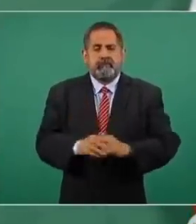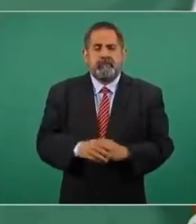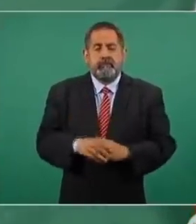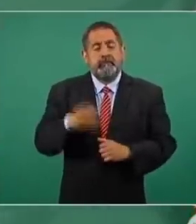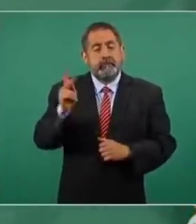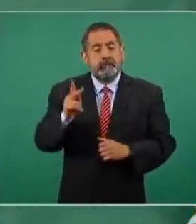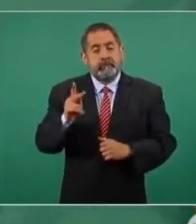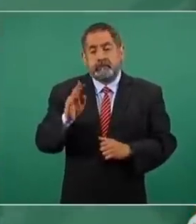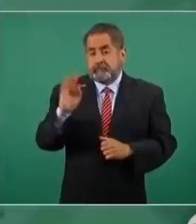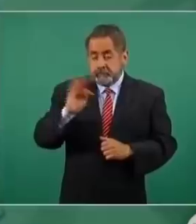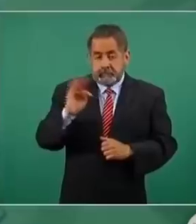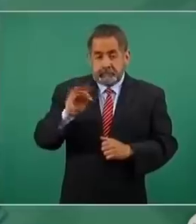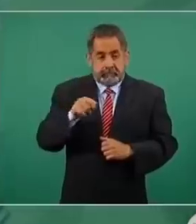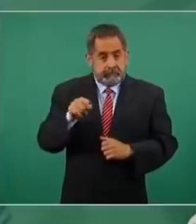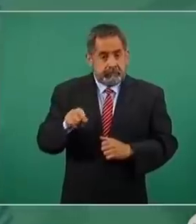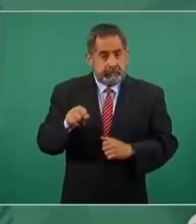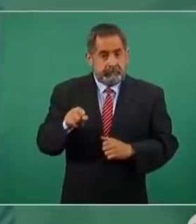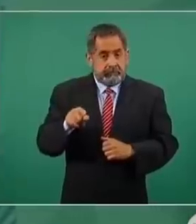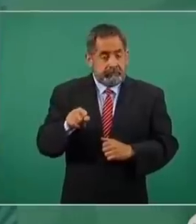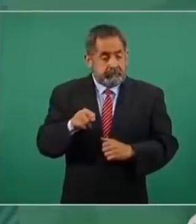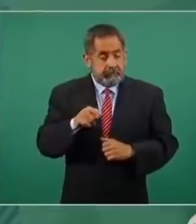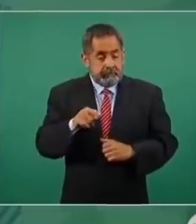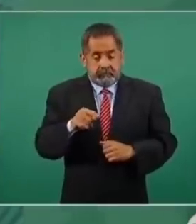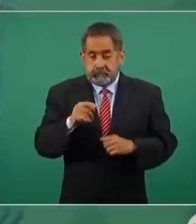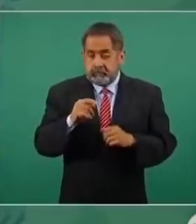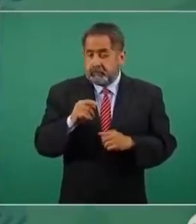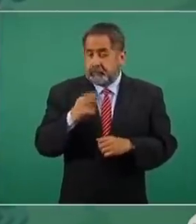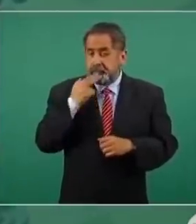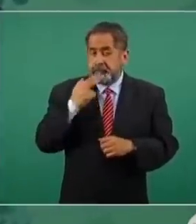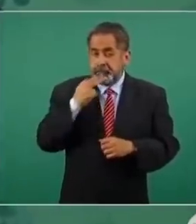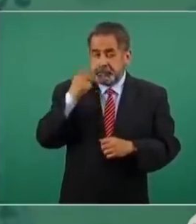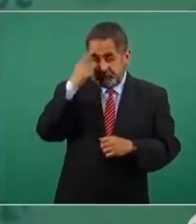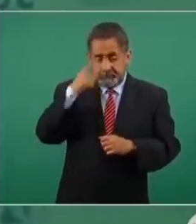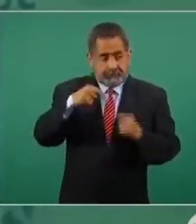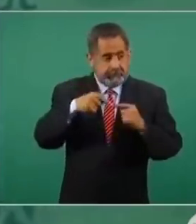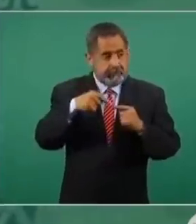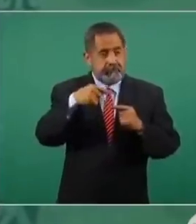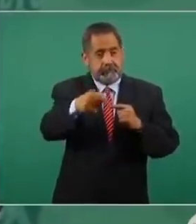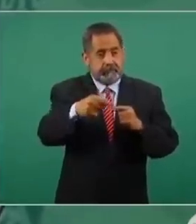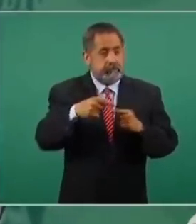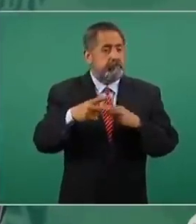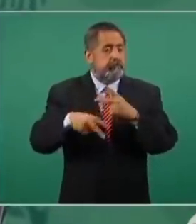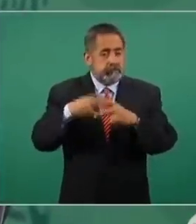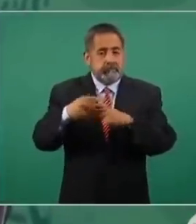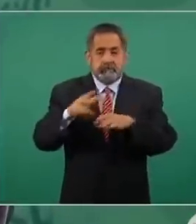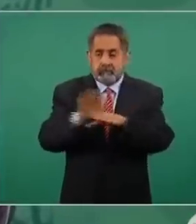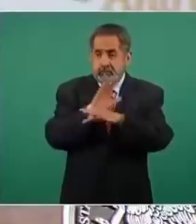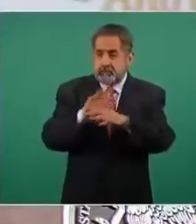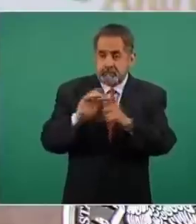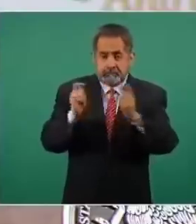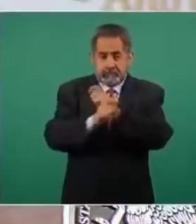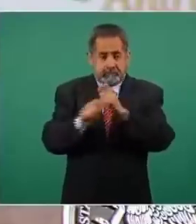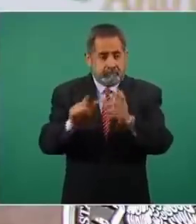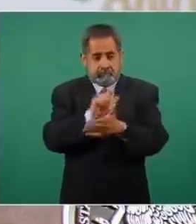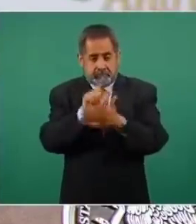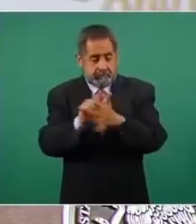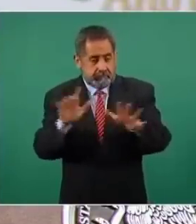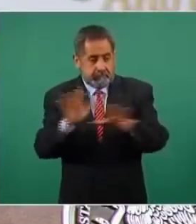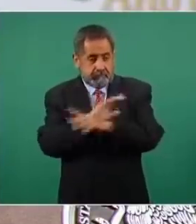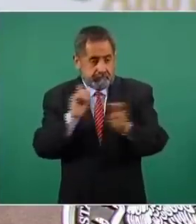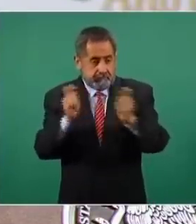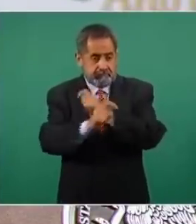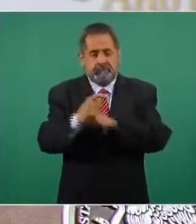pero si eso garantiza que va a haber la reforma yo estoy de acuerdo.